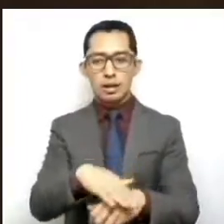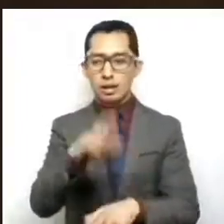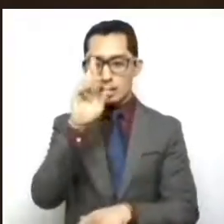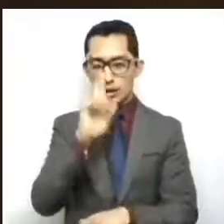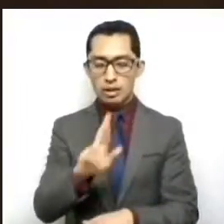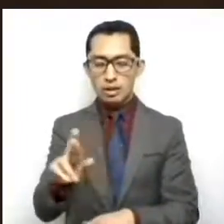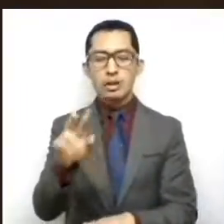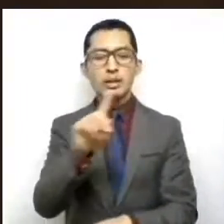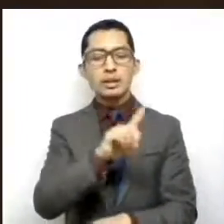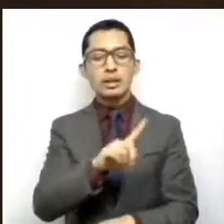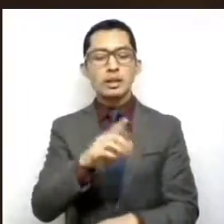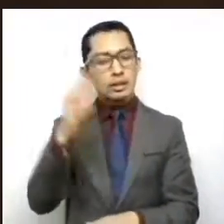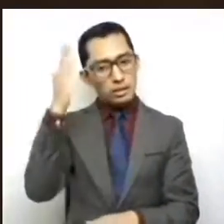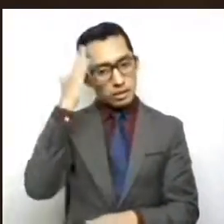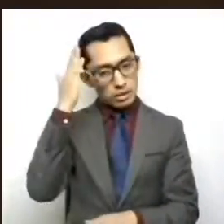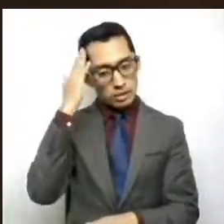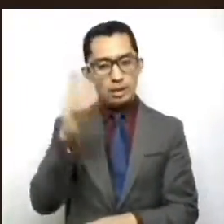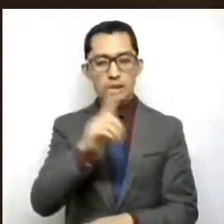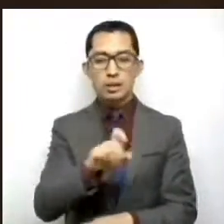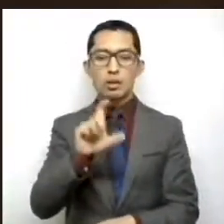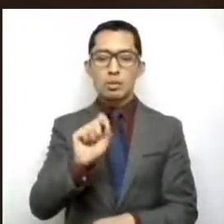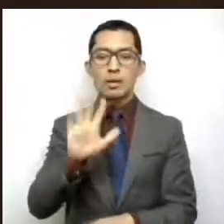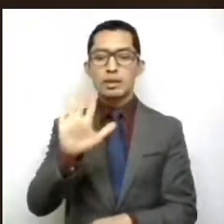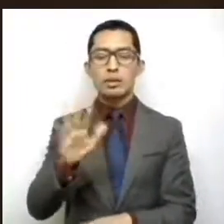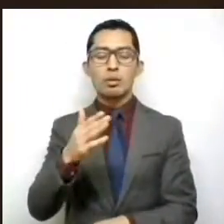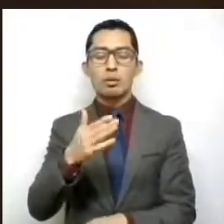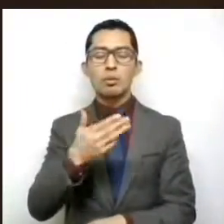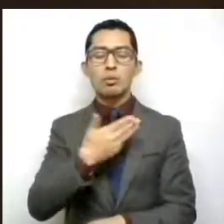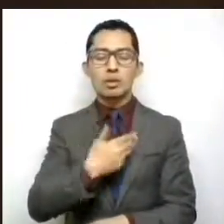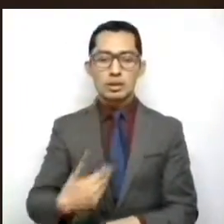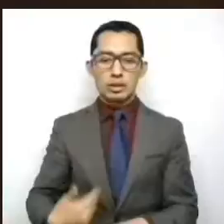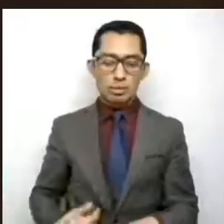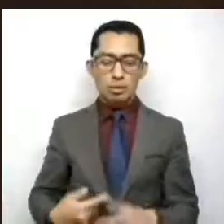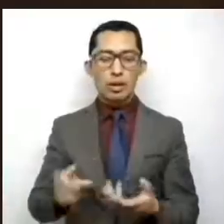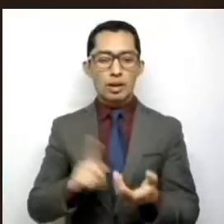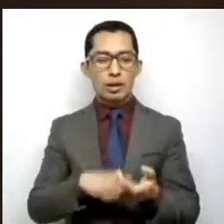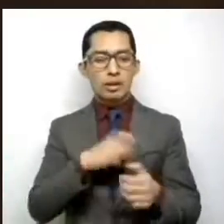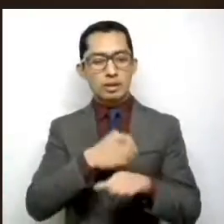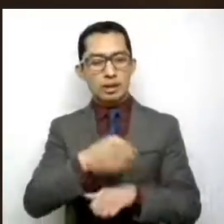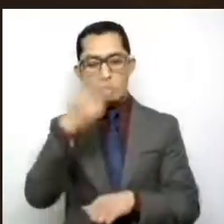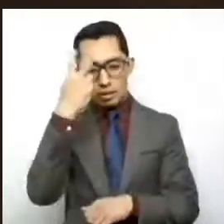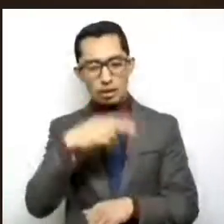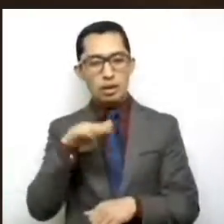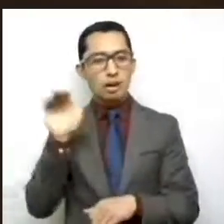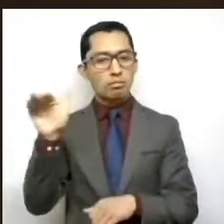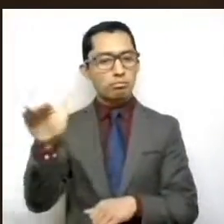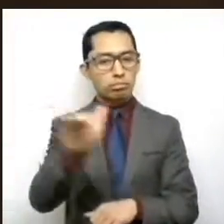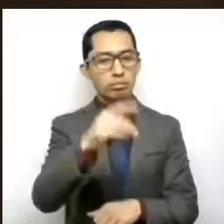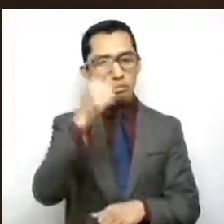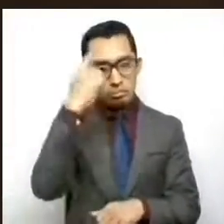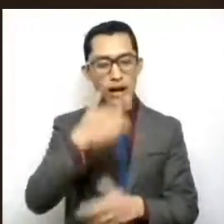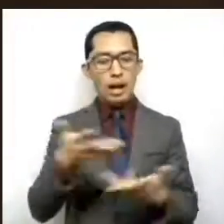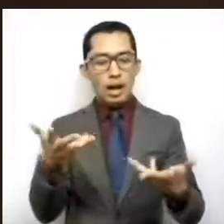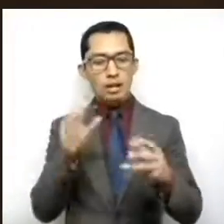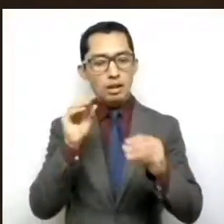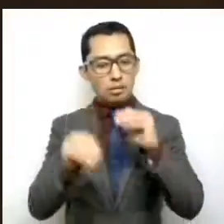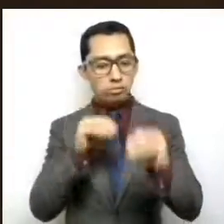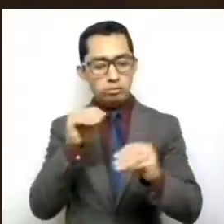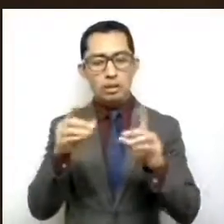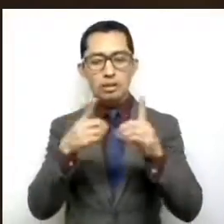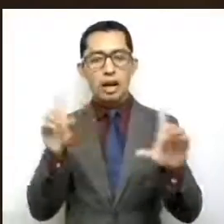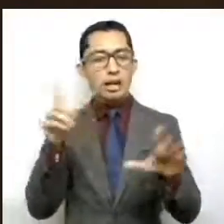a los titulares de los 125 ayuntamientos del Estado de México a desarrollar de manera permanente